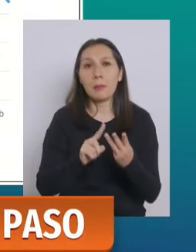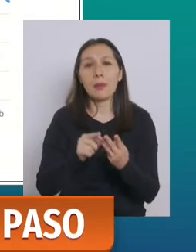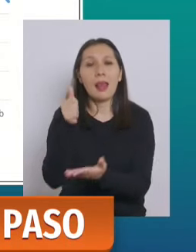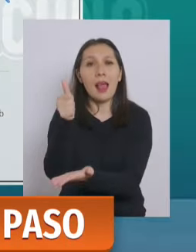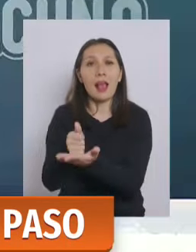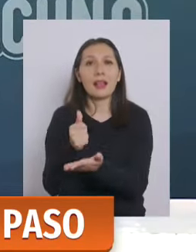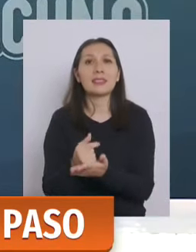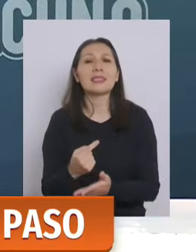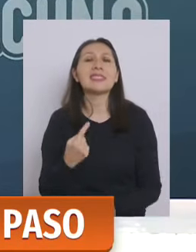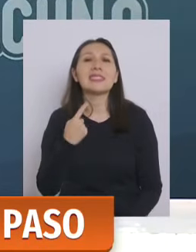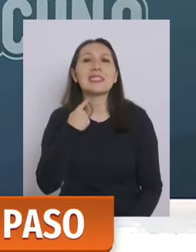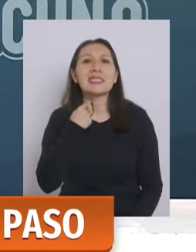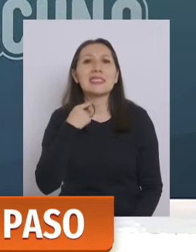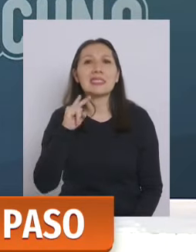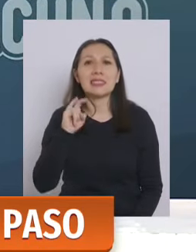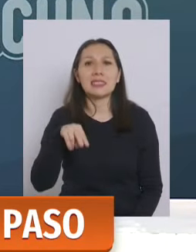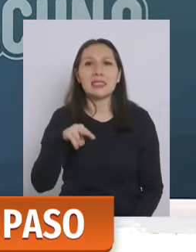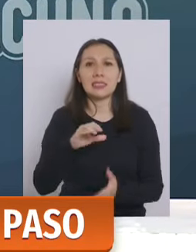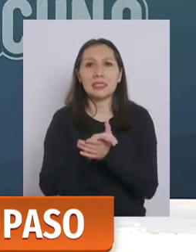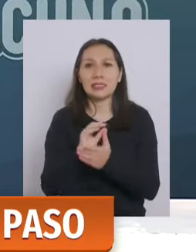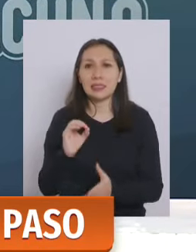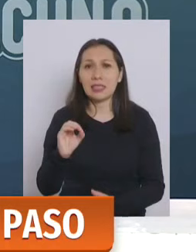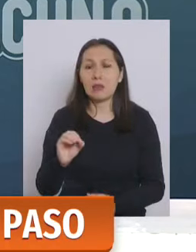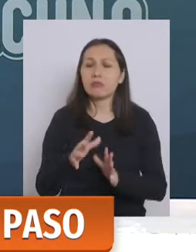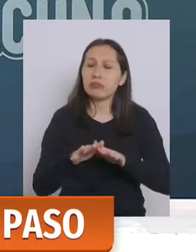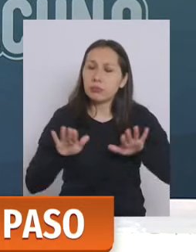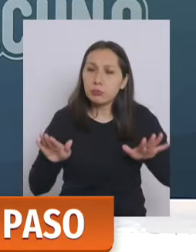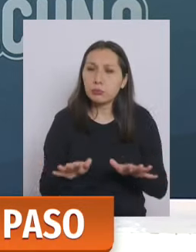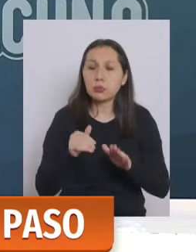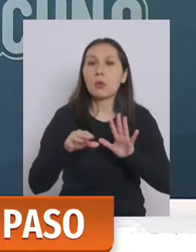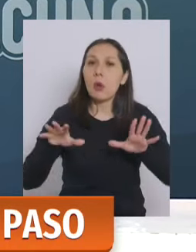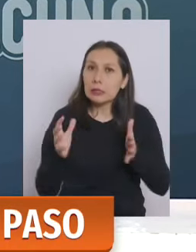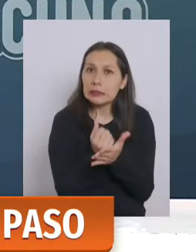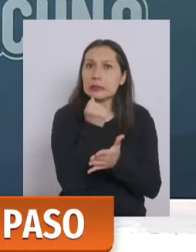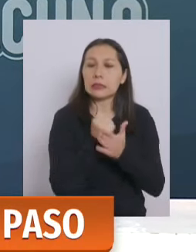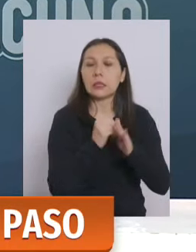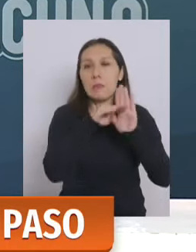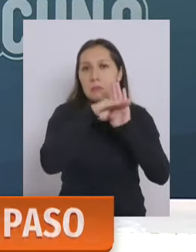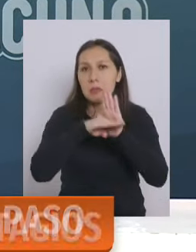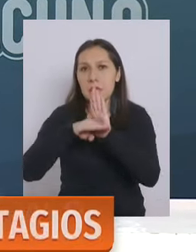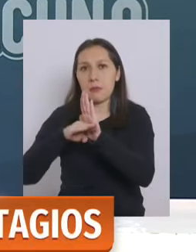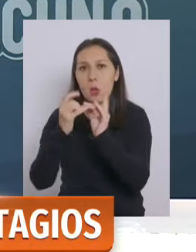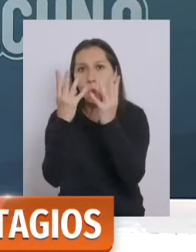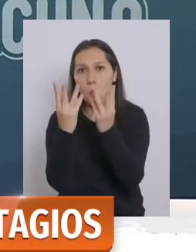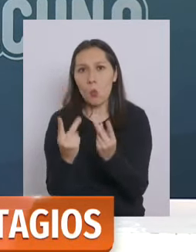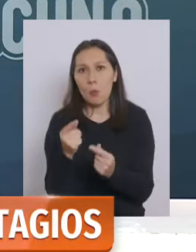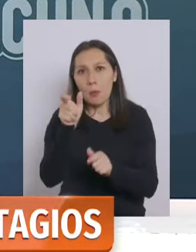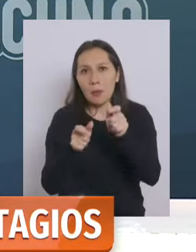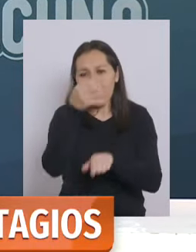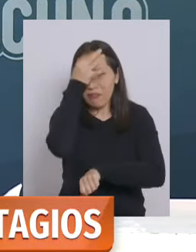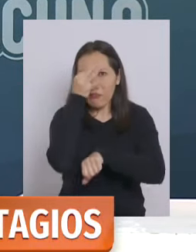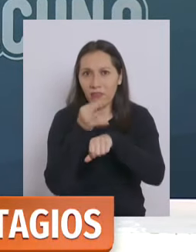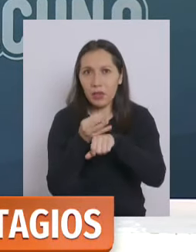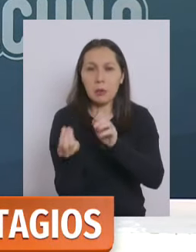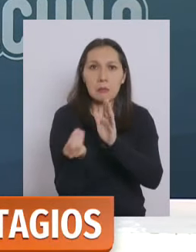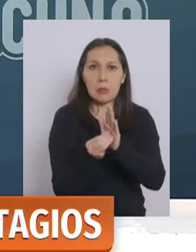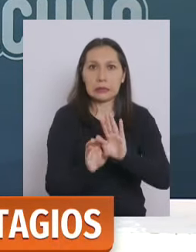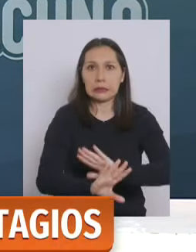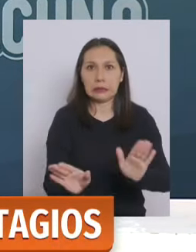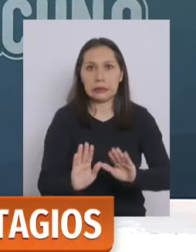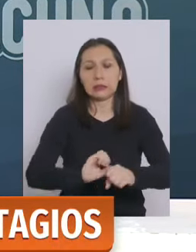alcalde de Quinchado ya que han hecho un gran esfuerzo para lograr bajar sus sus cifras de pacientes nuevos